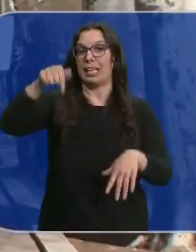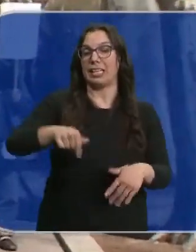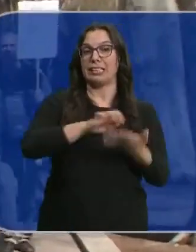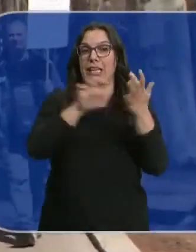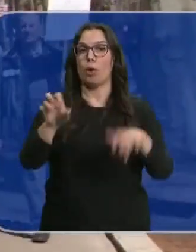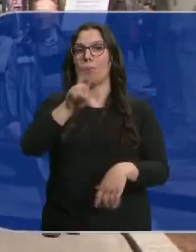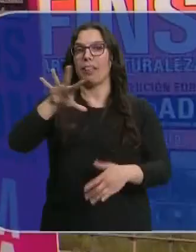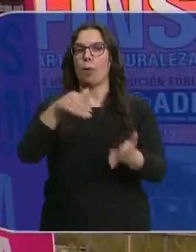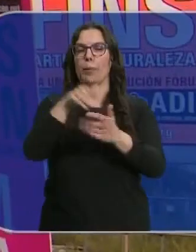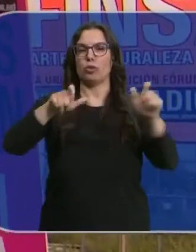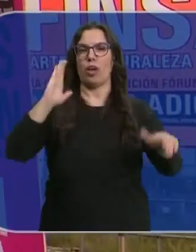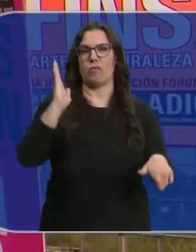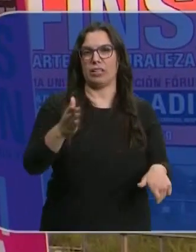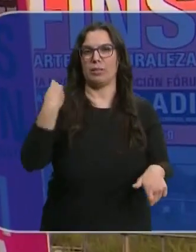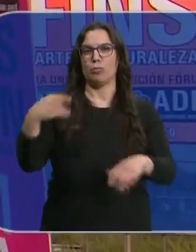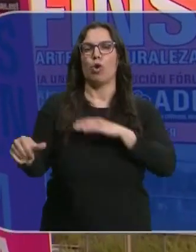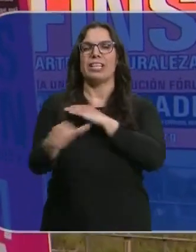hay unos 25.000 afectados.